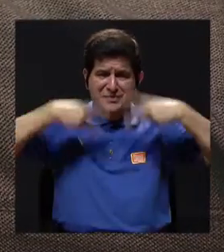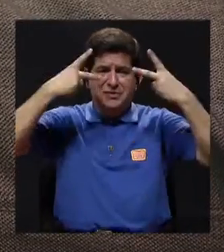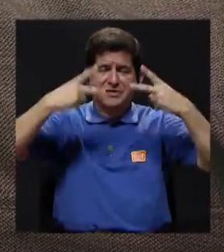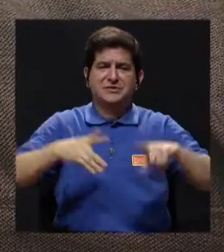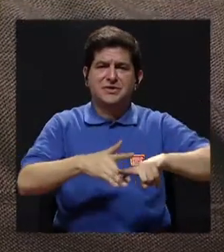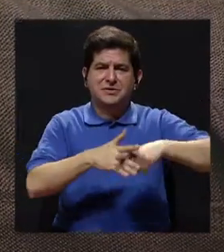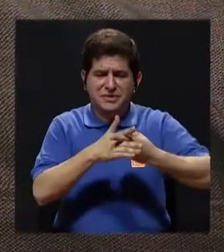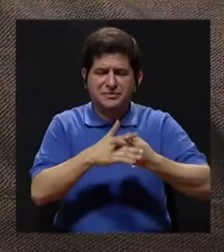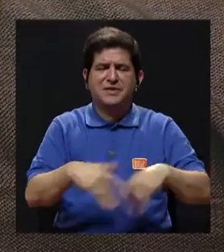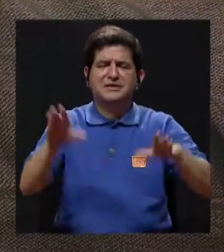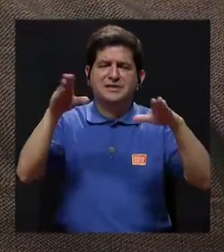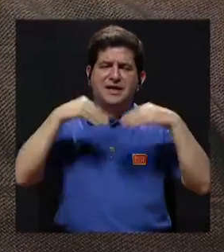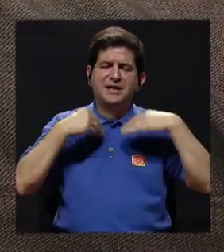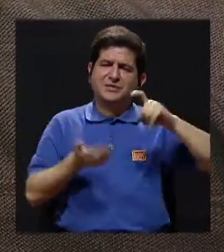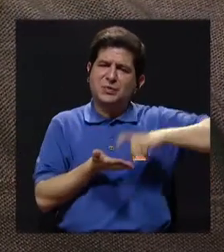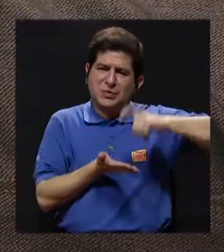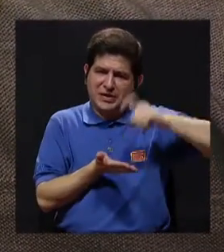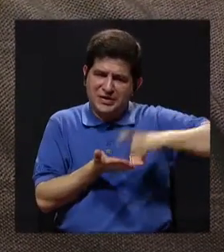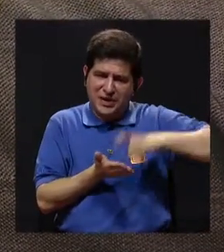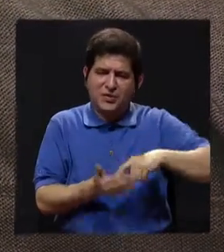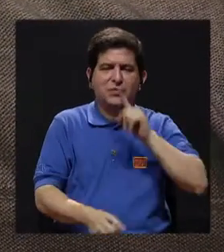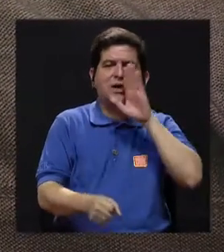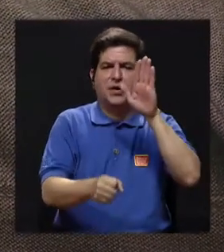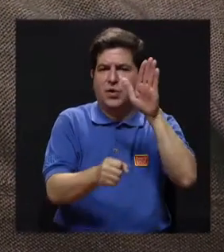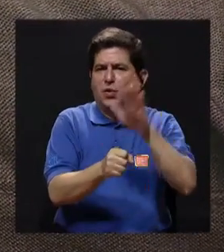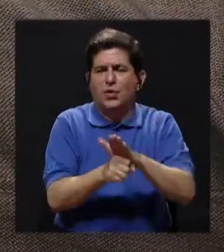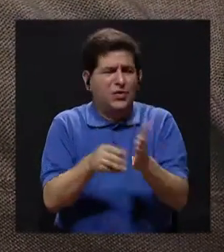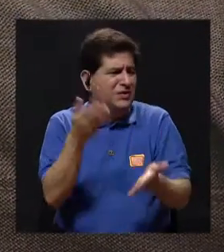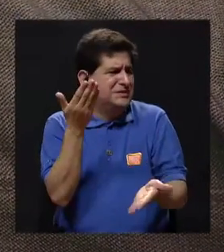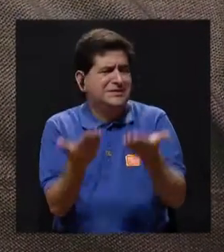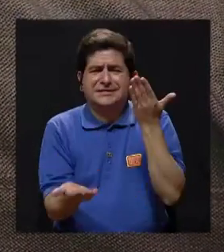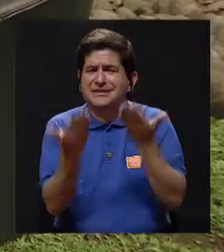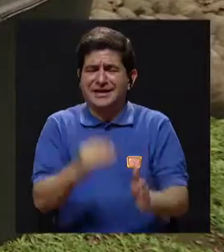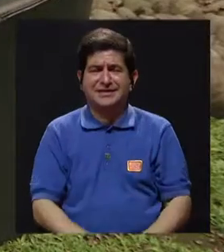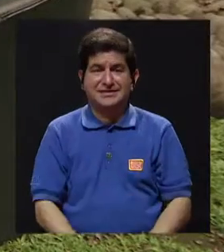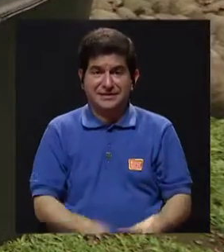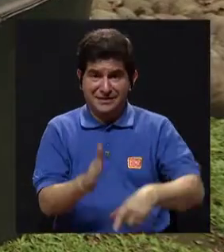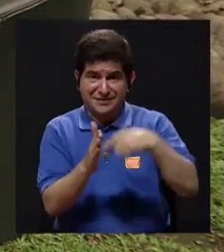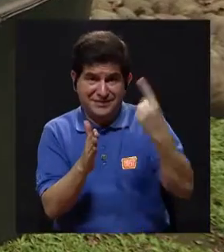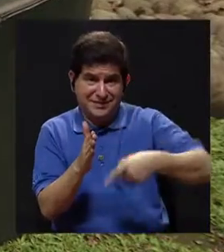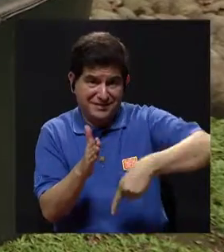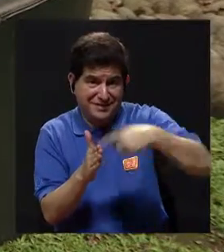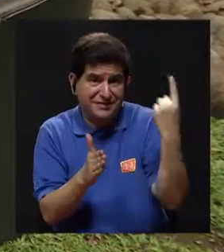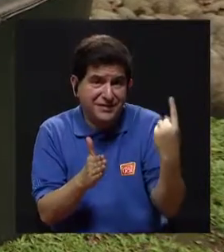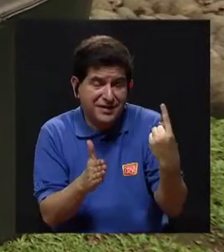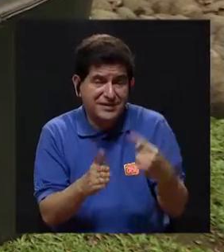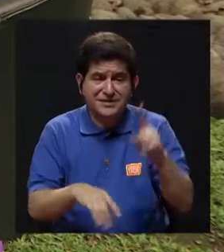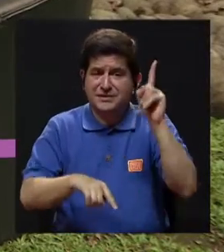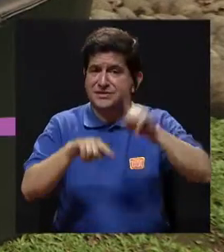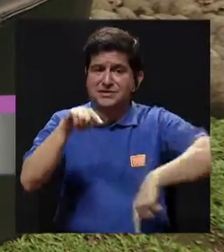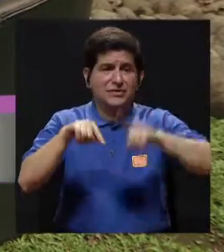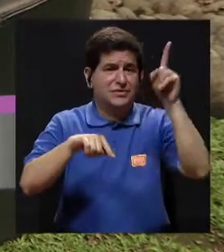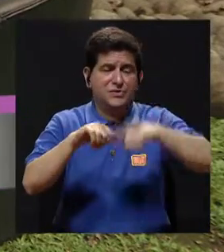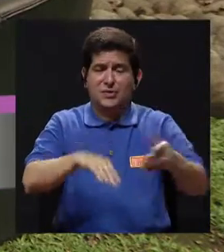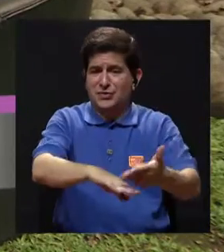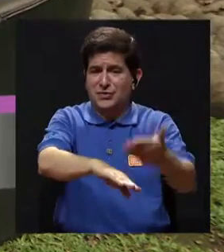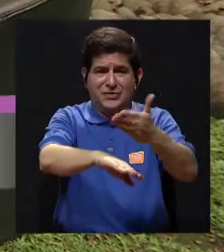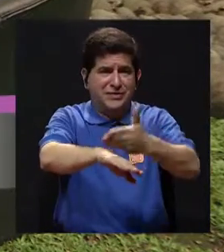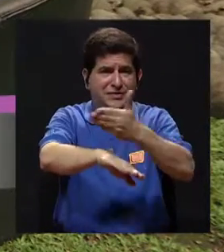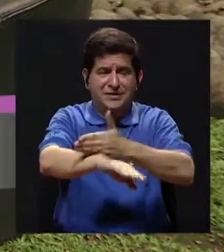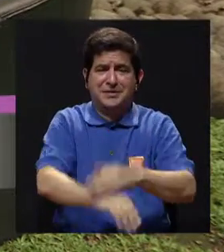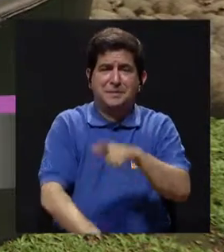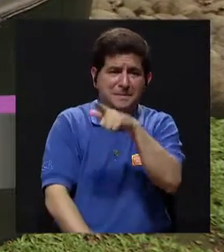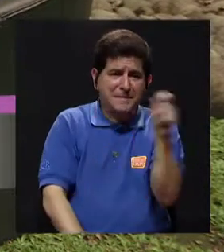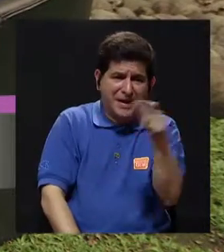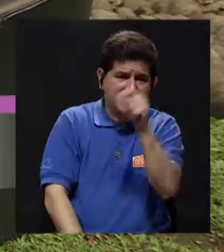empiezan a asumir deudas, empiezan a asumir compromisos que se les hace en algunos casos inalcanzables mes a